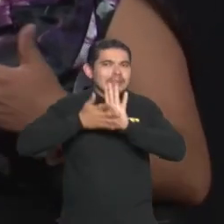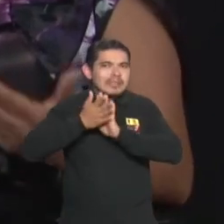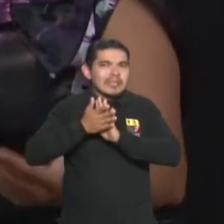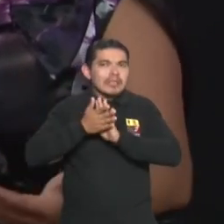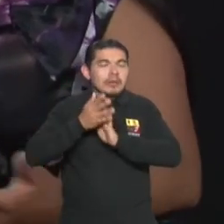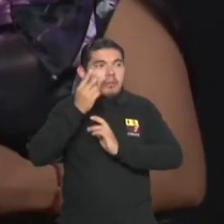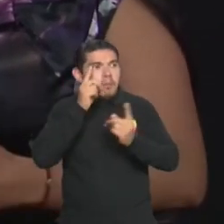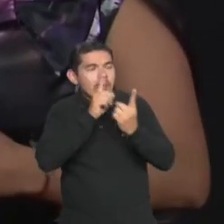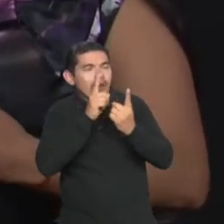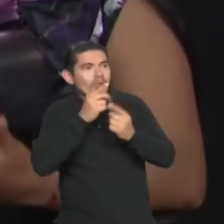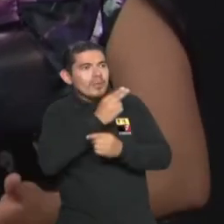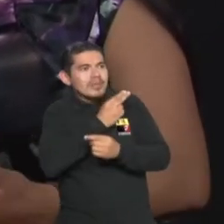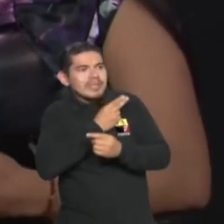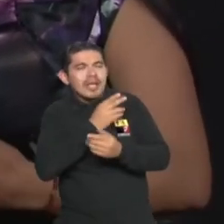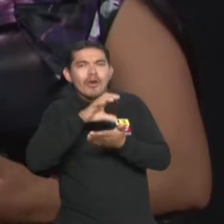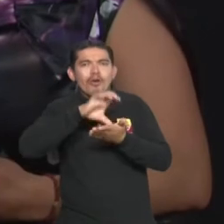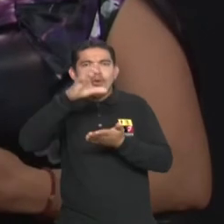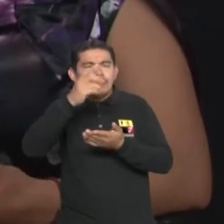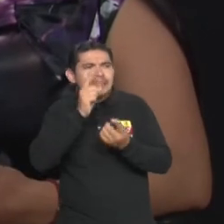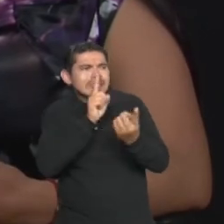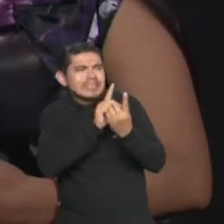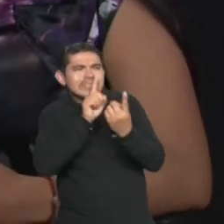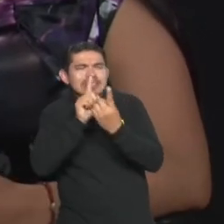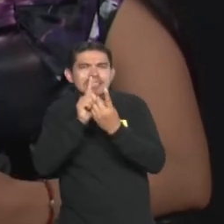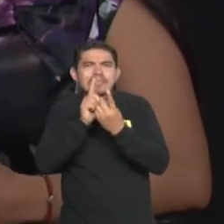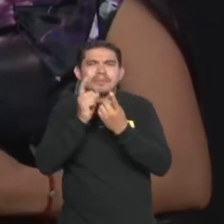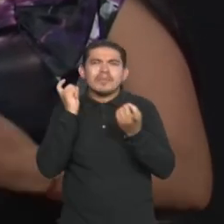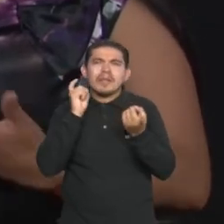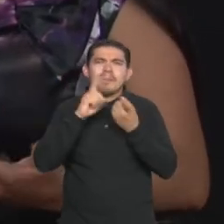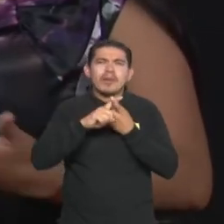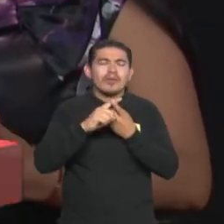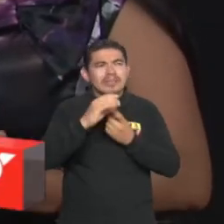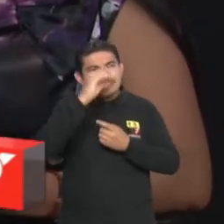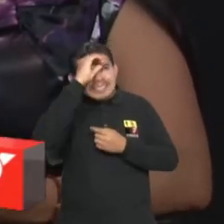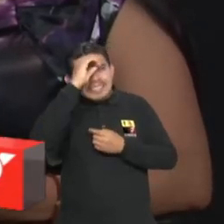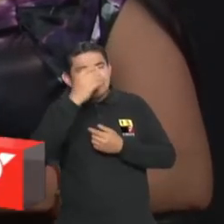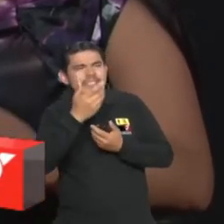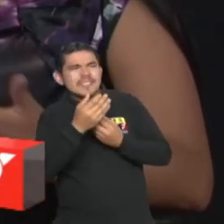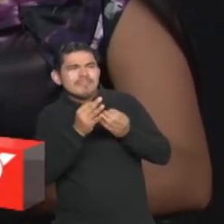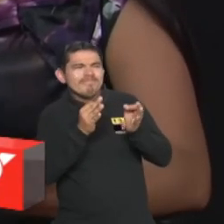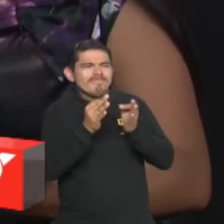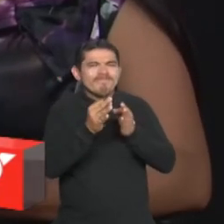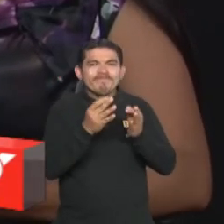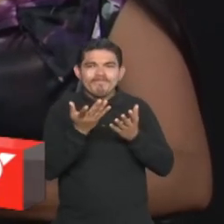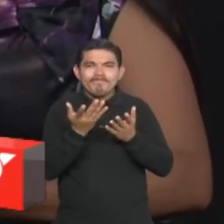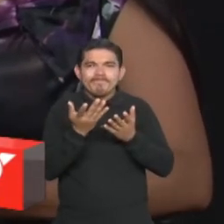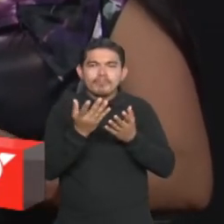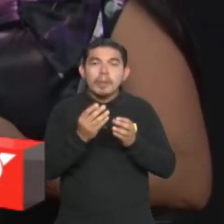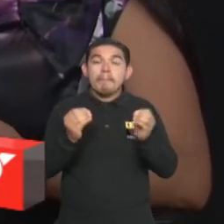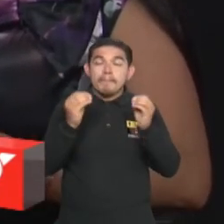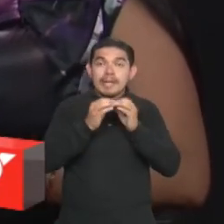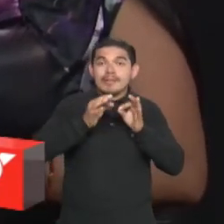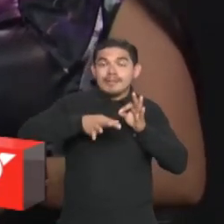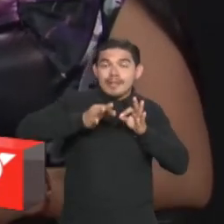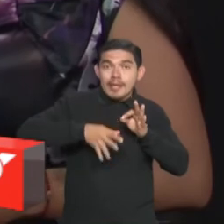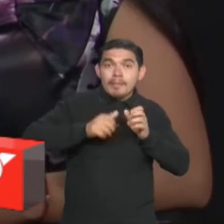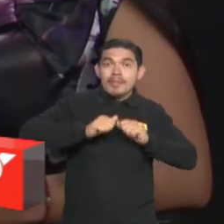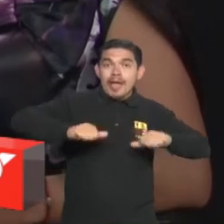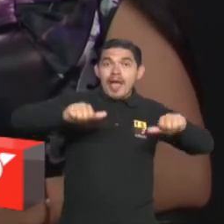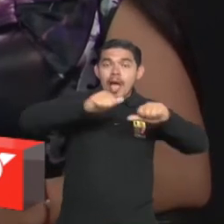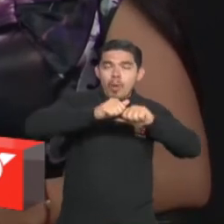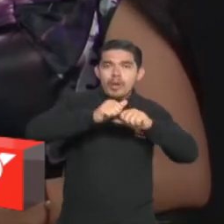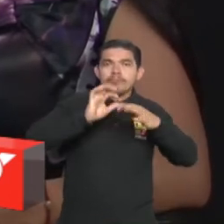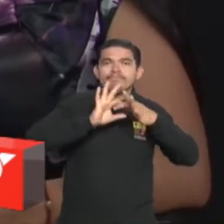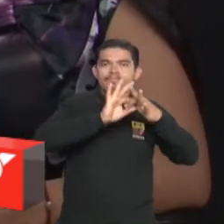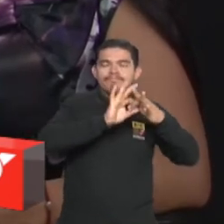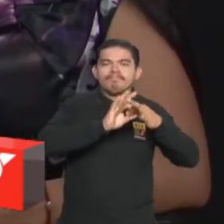universidad, en el colegio, conocer un poco más del español, etcétera, etcétera. Pero sí trabajamos de la mano los que hacemos tema educativo, trabajamos de la mano